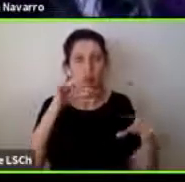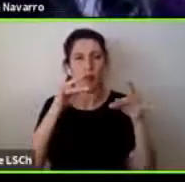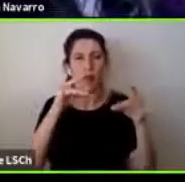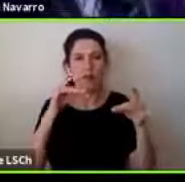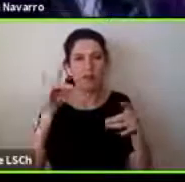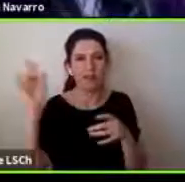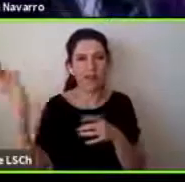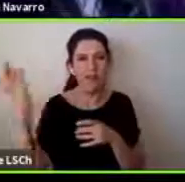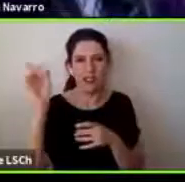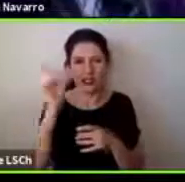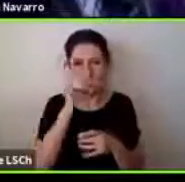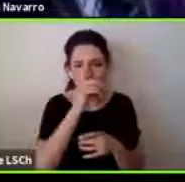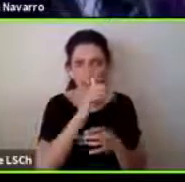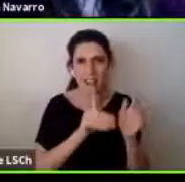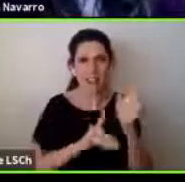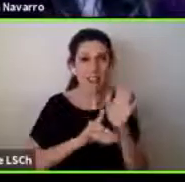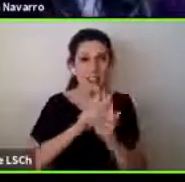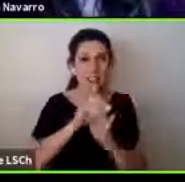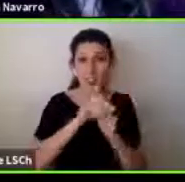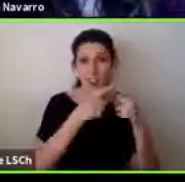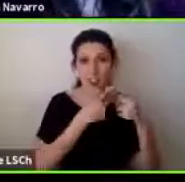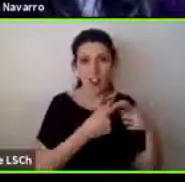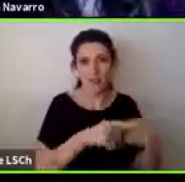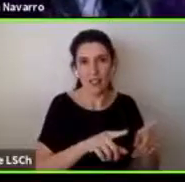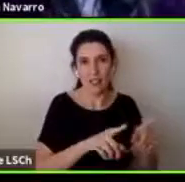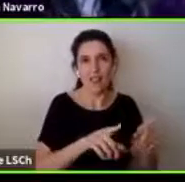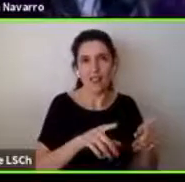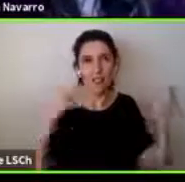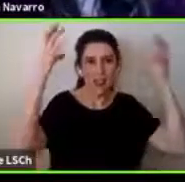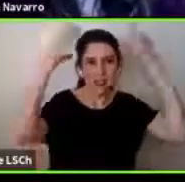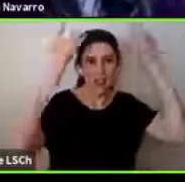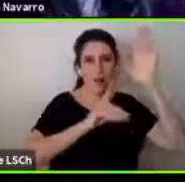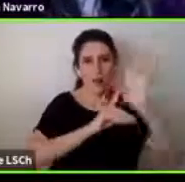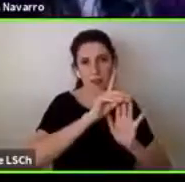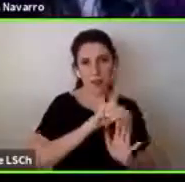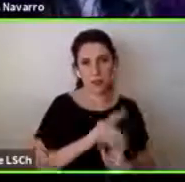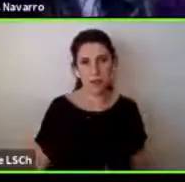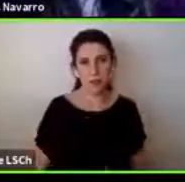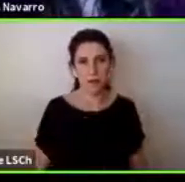desarrollos atípicos dentro de neurodesarrollo así que eso